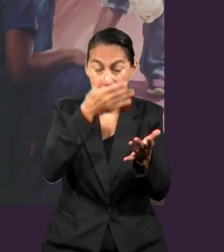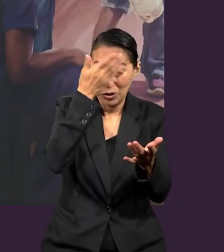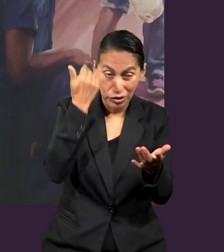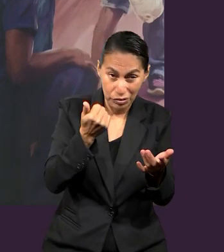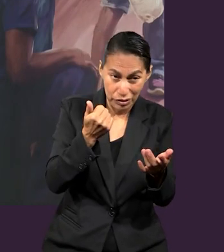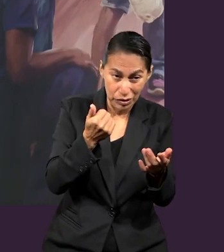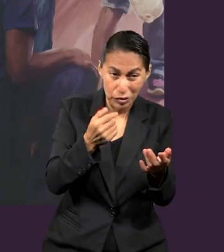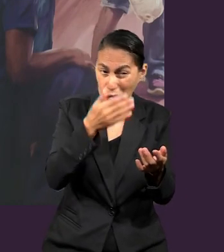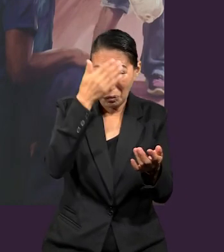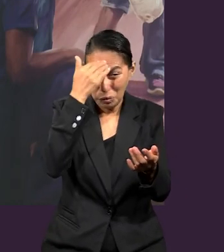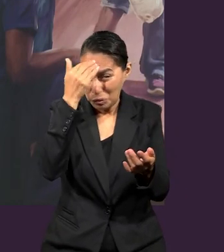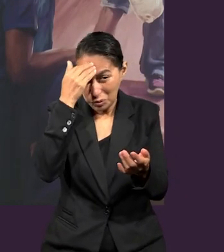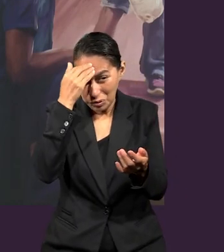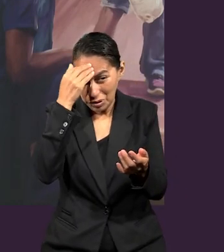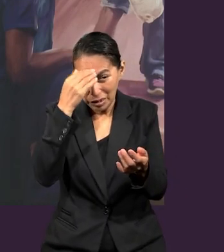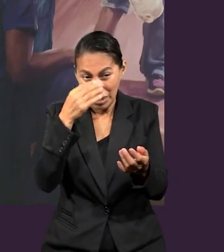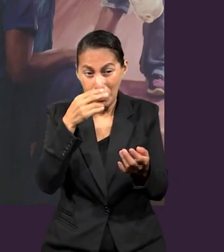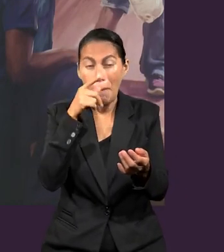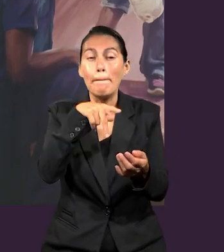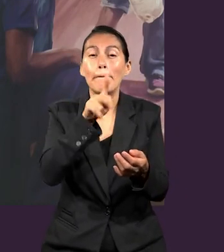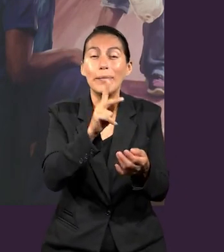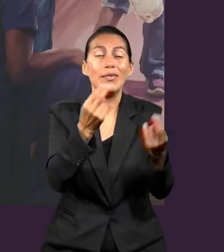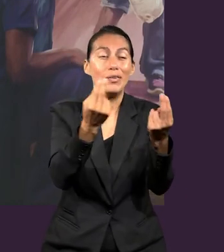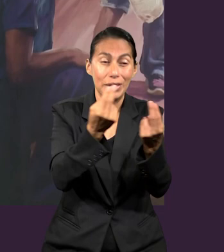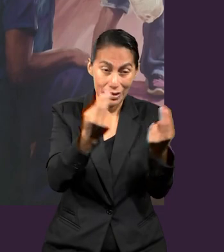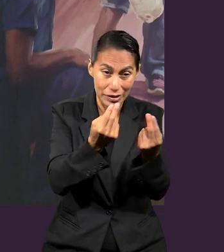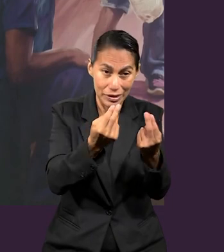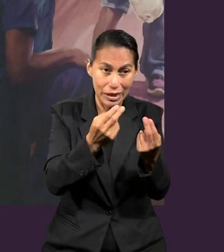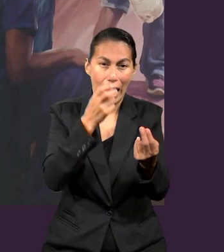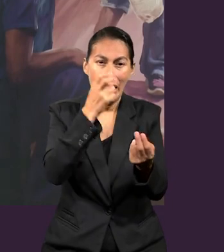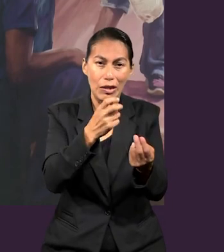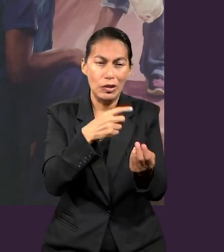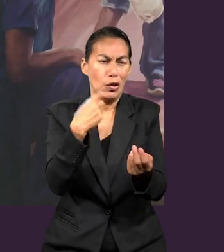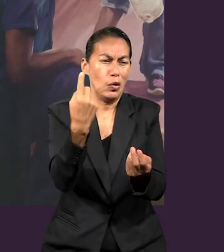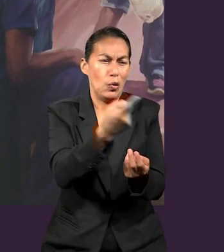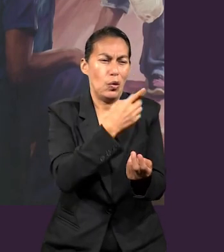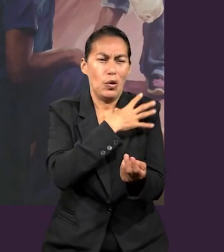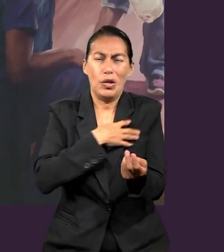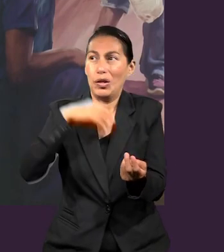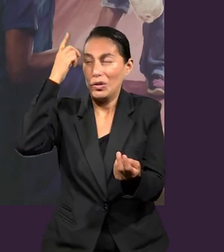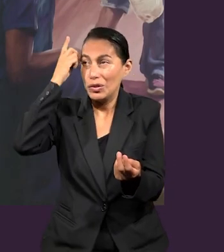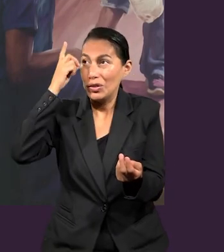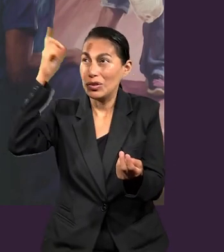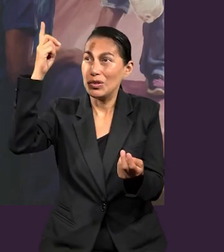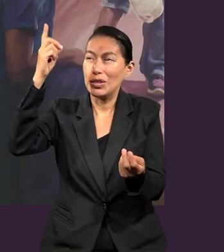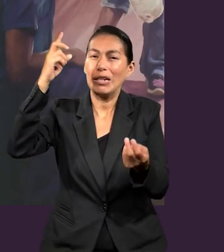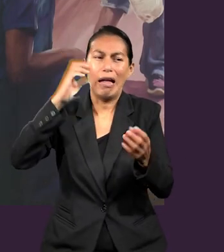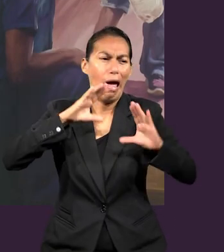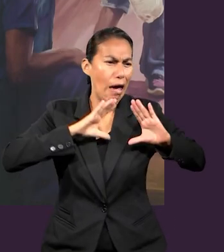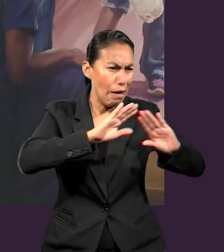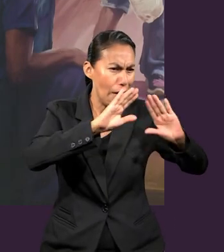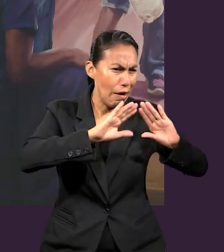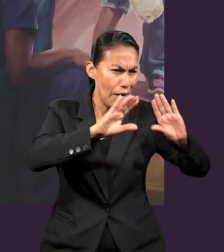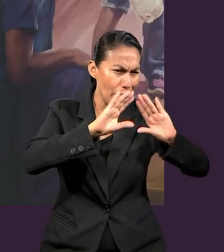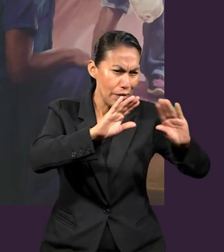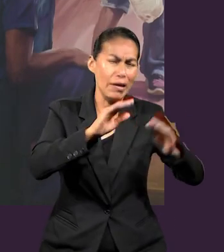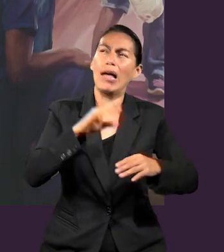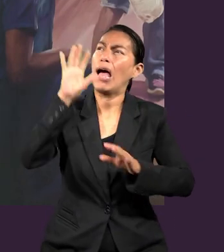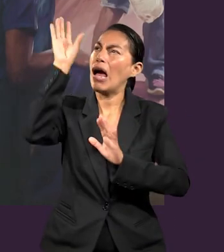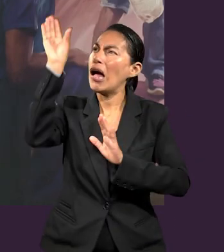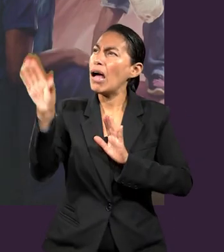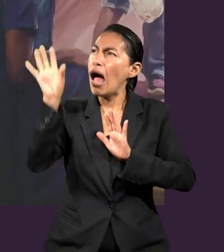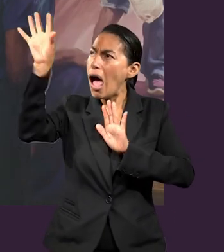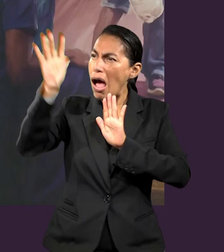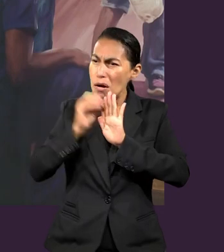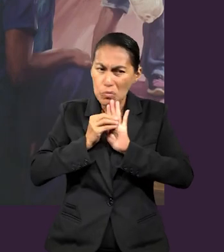aunque tal vez todavía no lo sepan. Pero al final de cuentas, todos somos creación de Él. Y claro que tener este carácter de